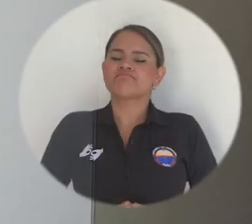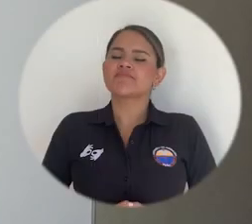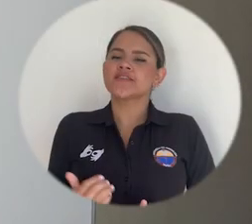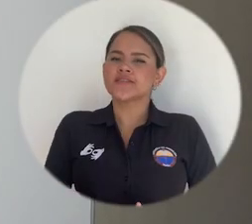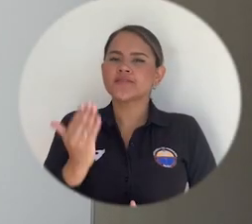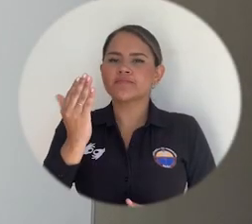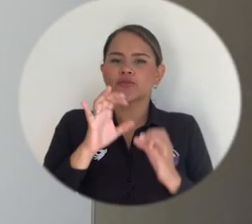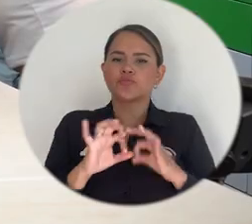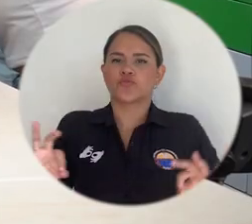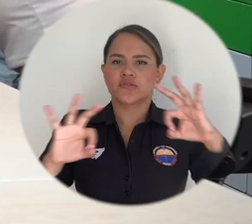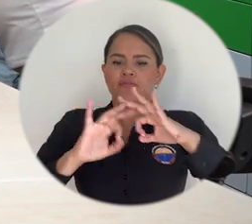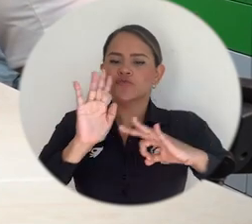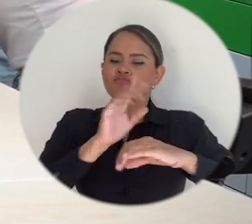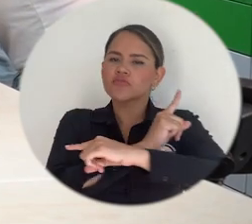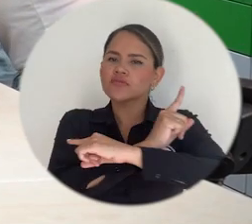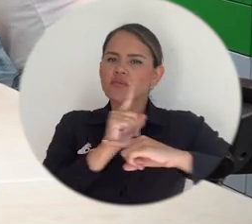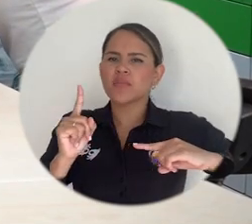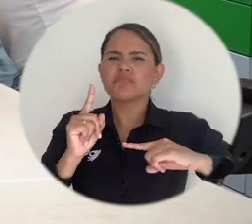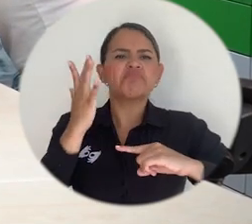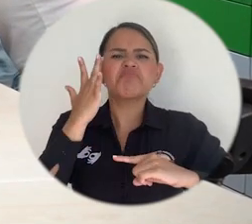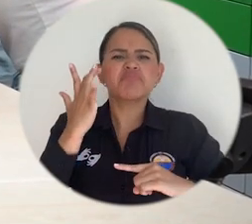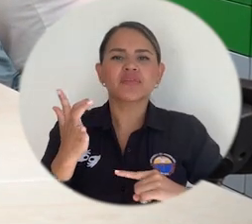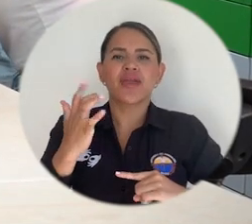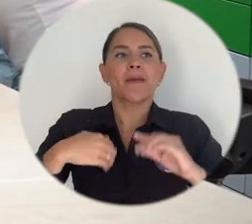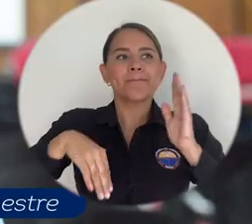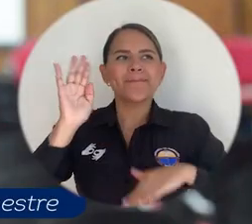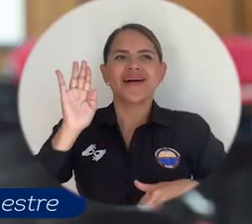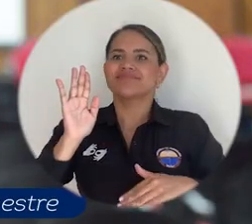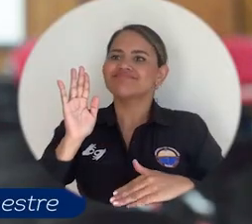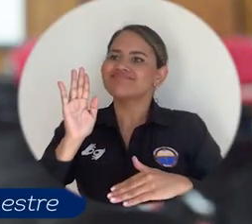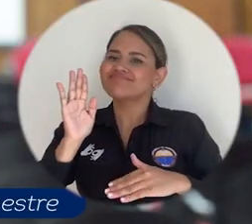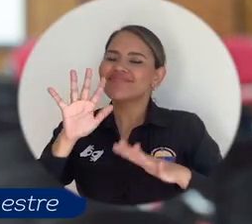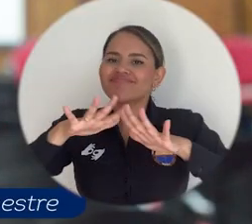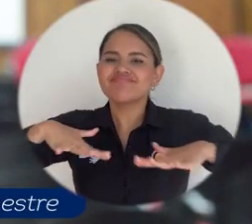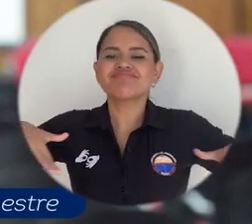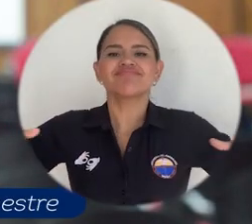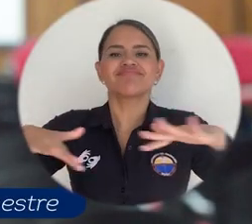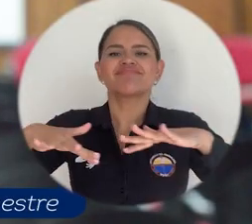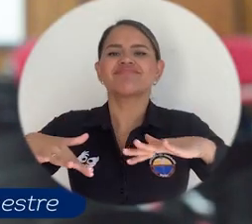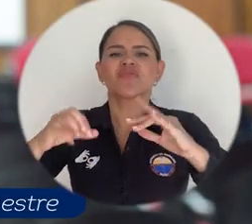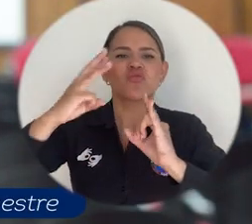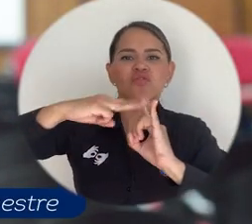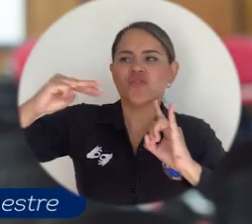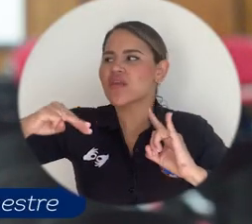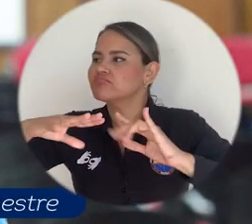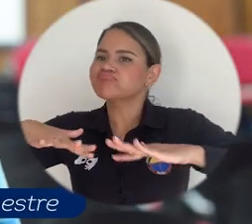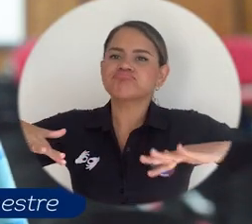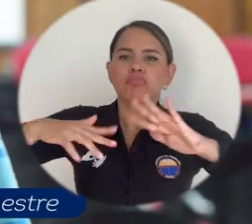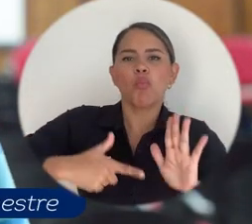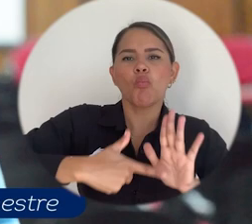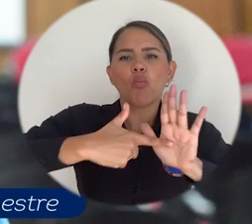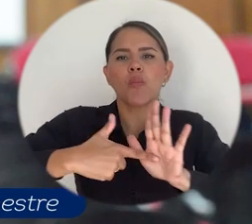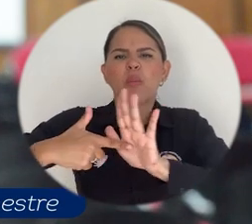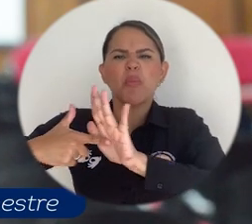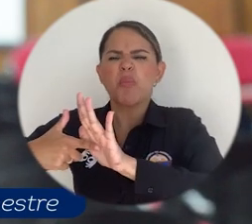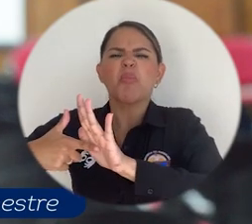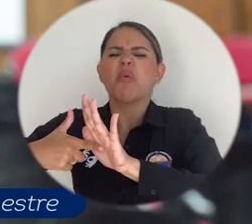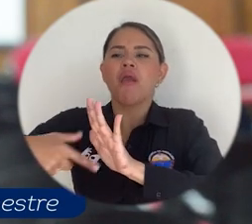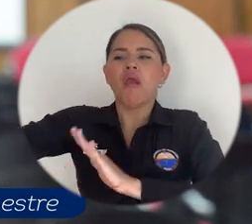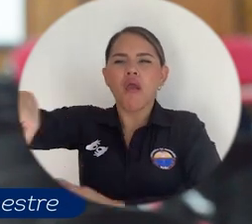Me parece muy importante la semana que se den estos espacios dentro de la Universidad de Magdalena para que podamos nosotros